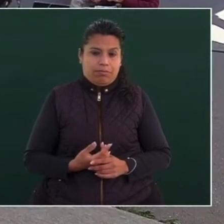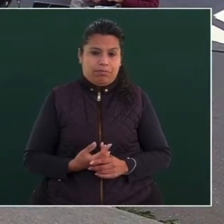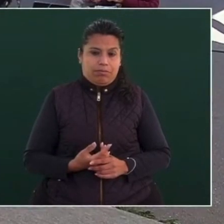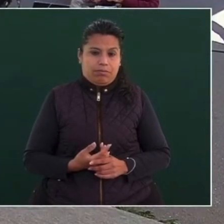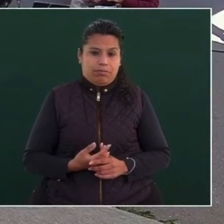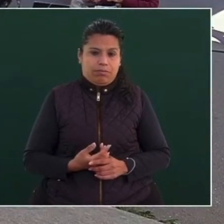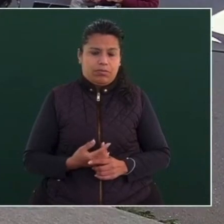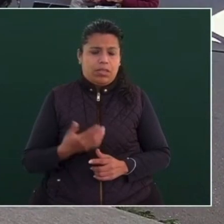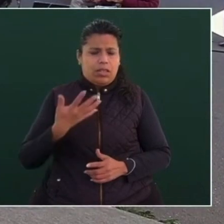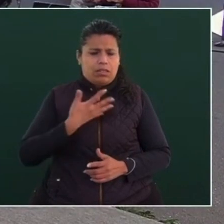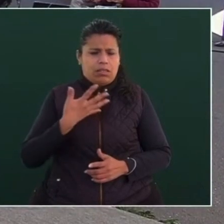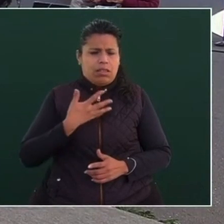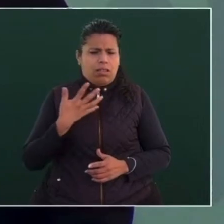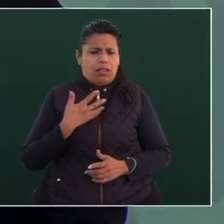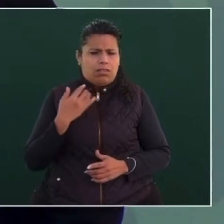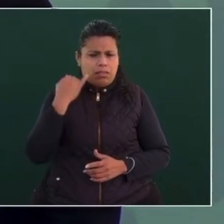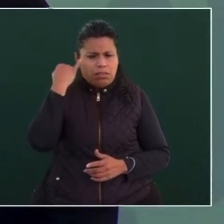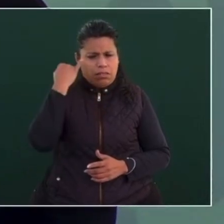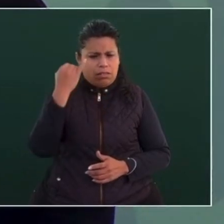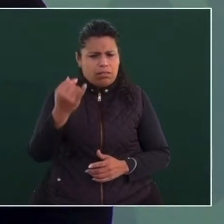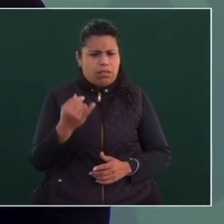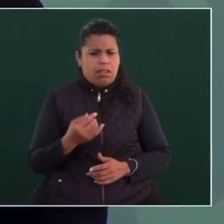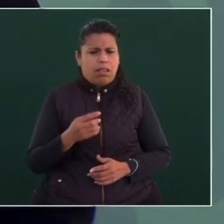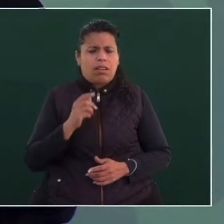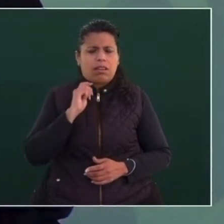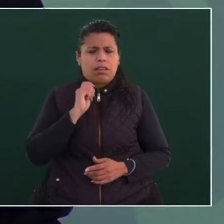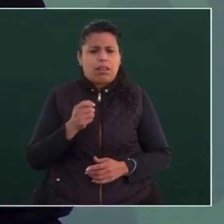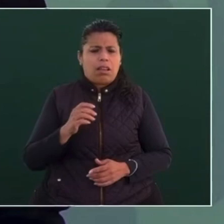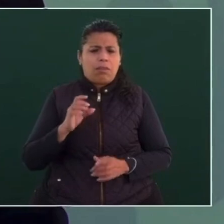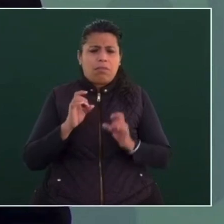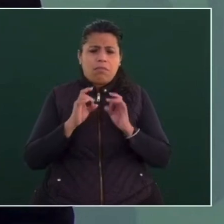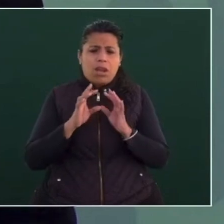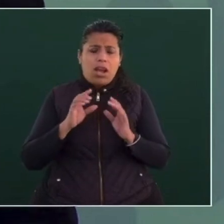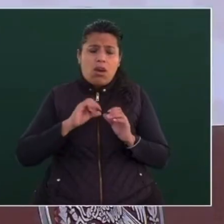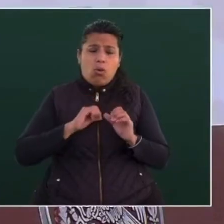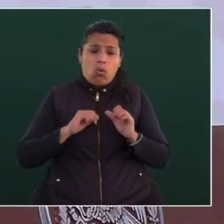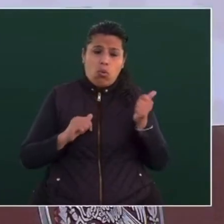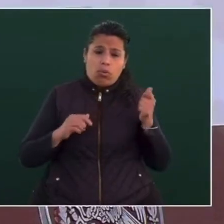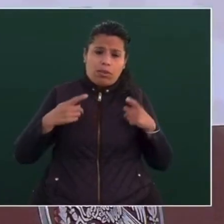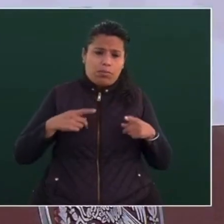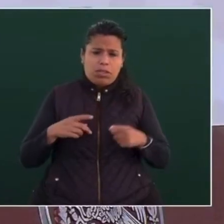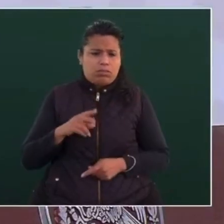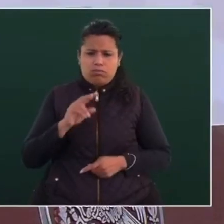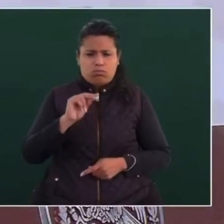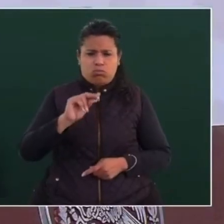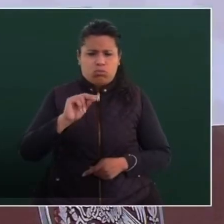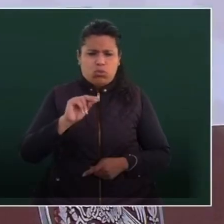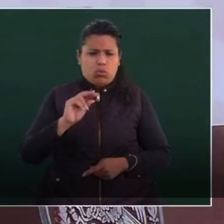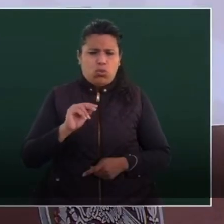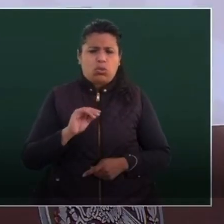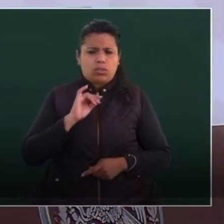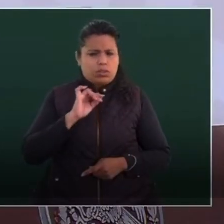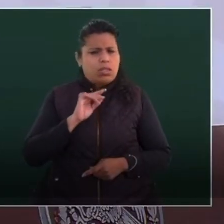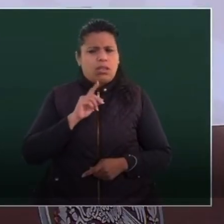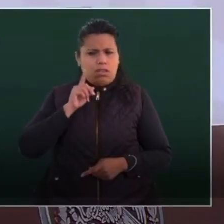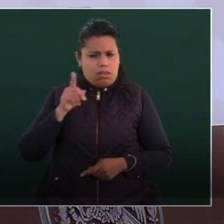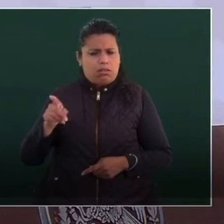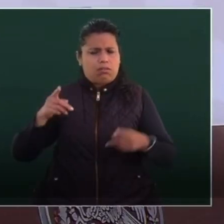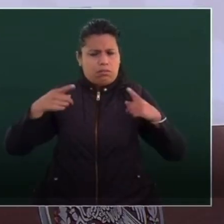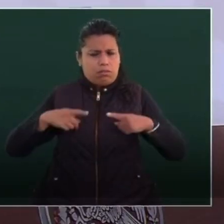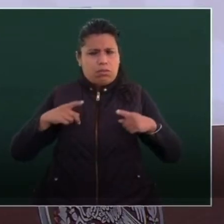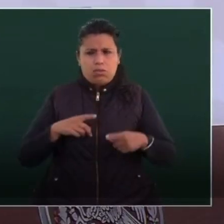No, porque van a aprobarla, porque sería un despropósito,